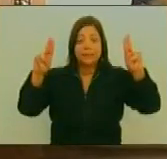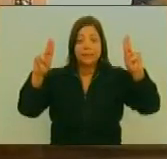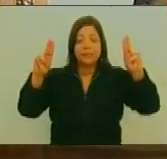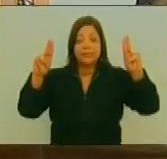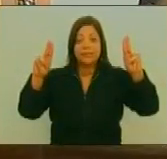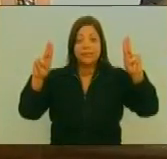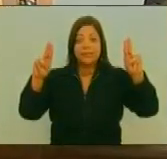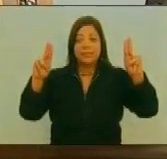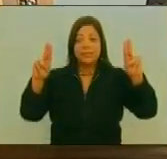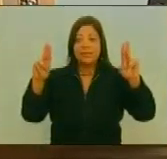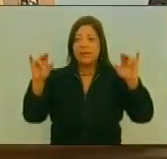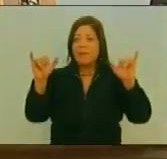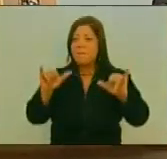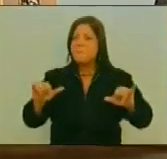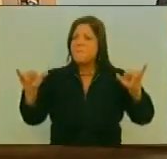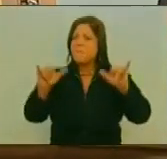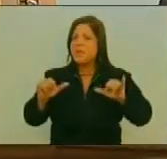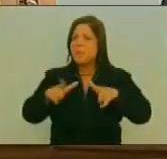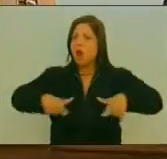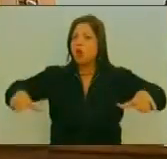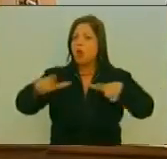No es la misma En todas partes